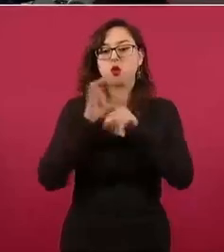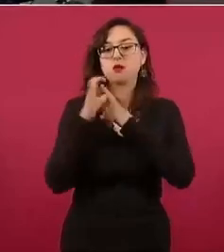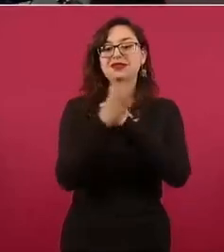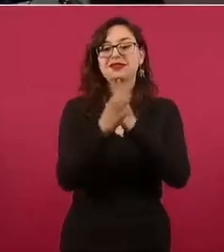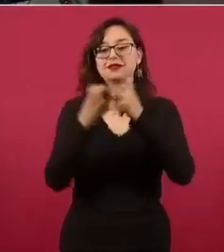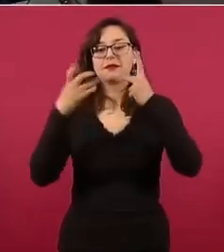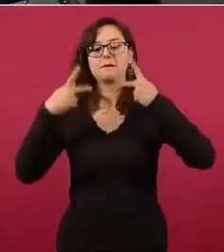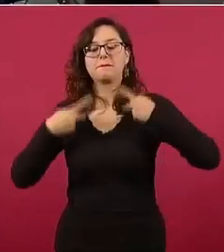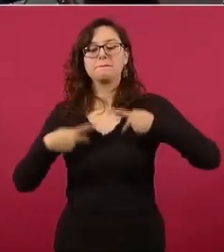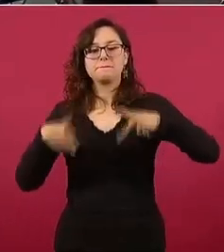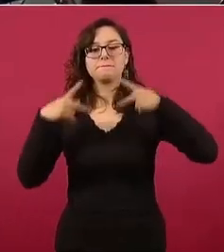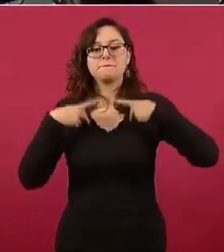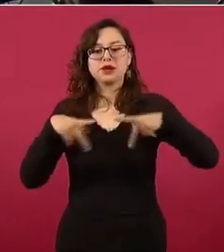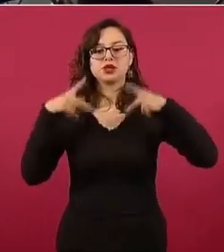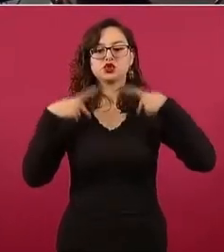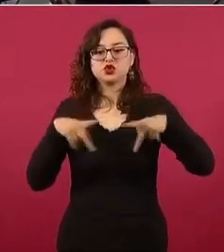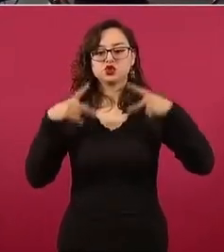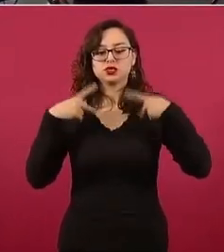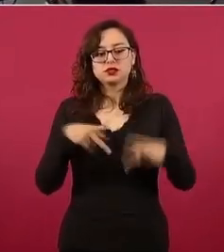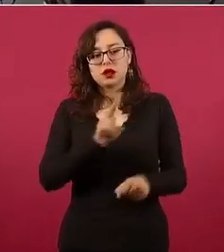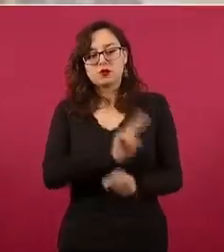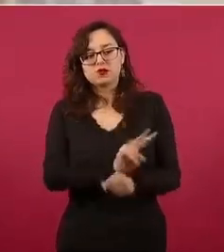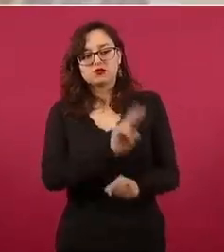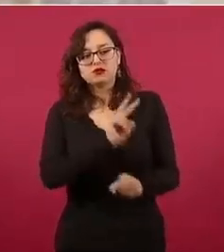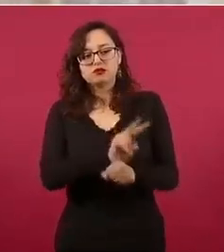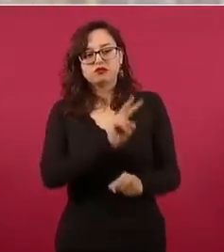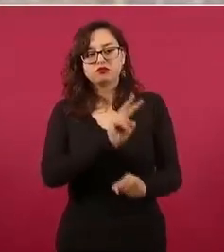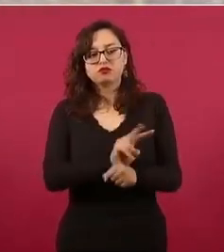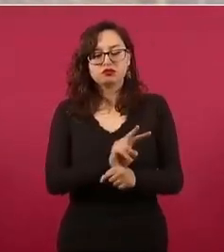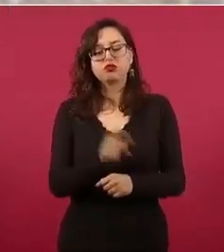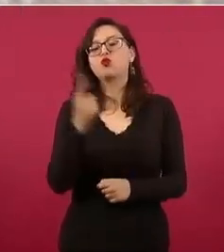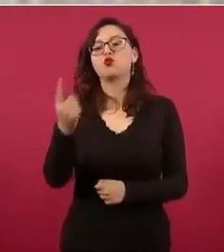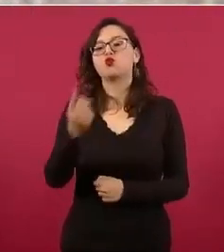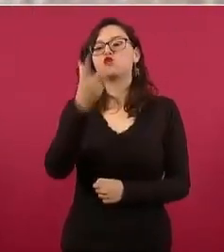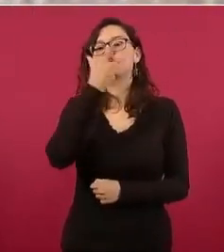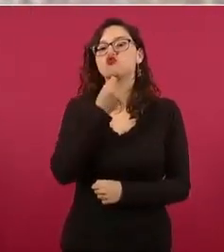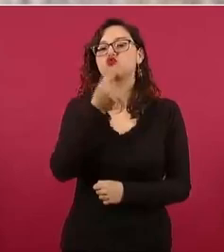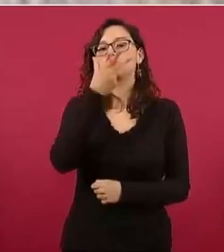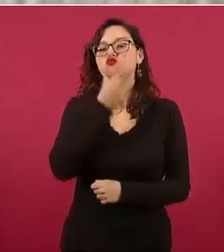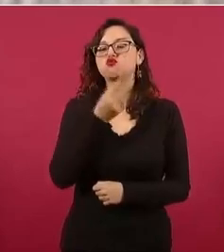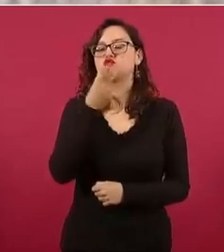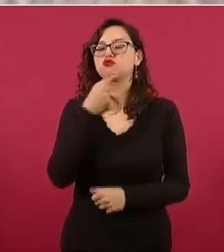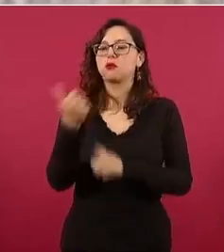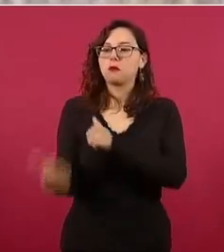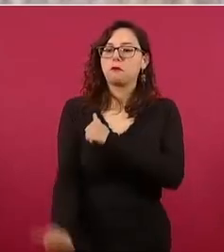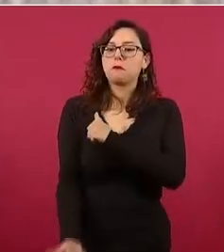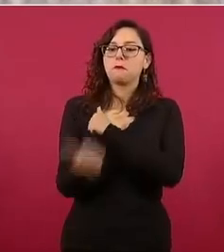que me encontré a un señor en un escritorio,